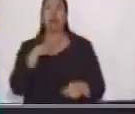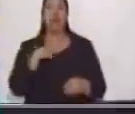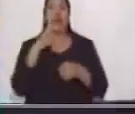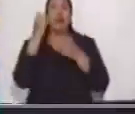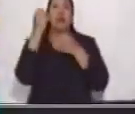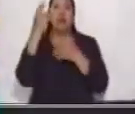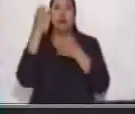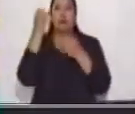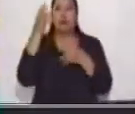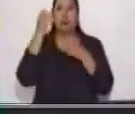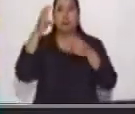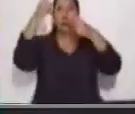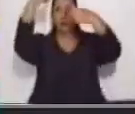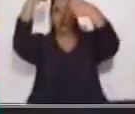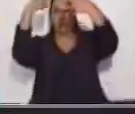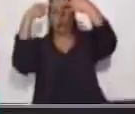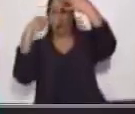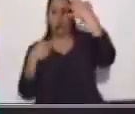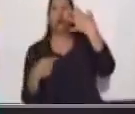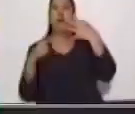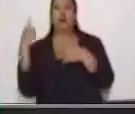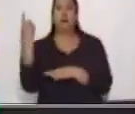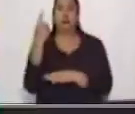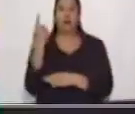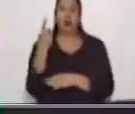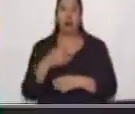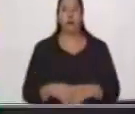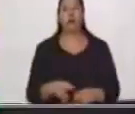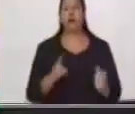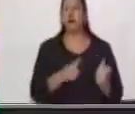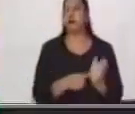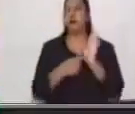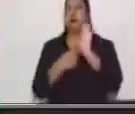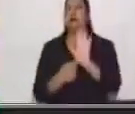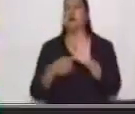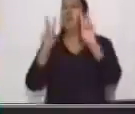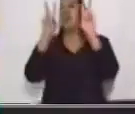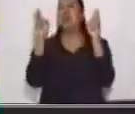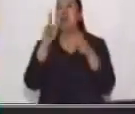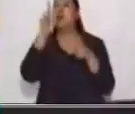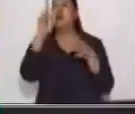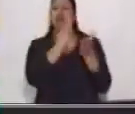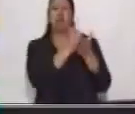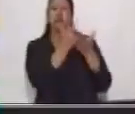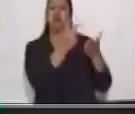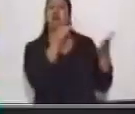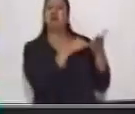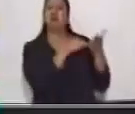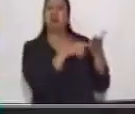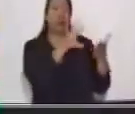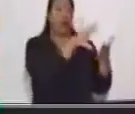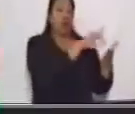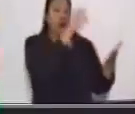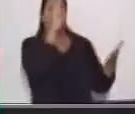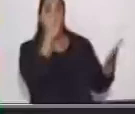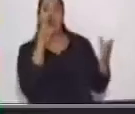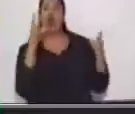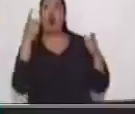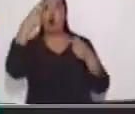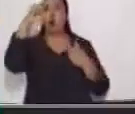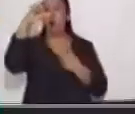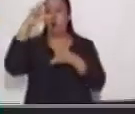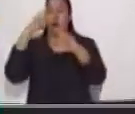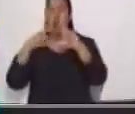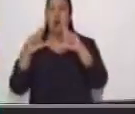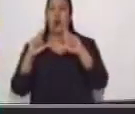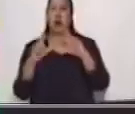Sirven para representar gráficamente el contenido de un texto por medio de selección de conceptos y elementos de enlace. Su estructura es